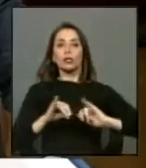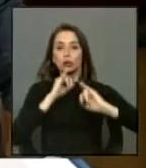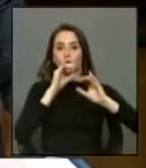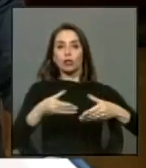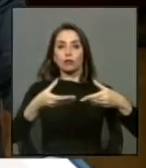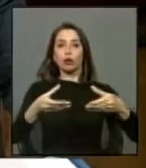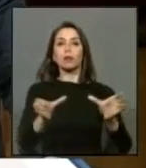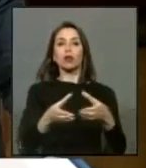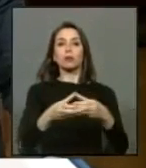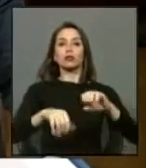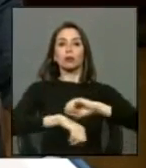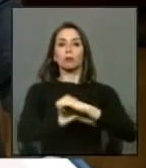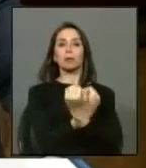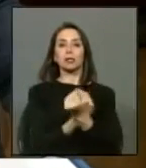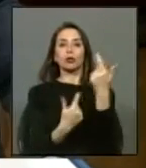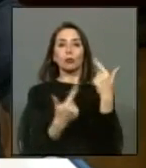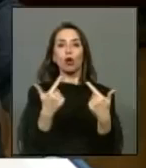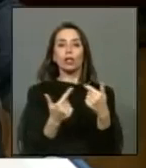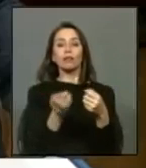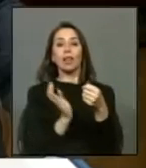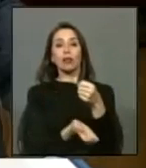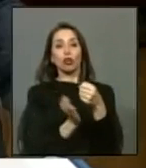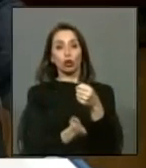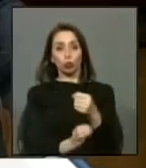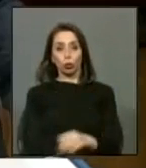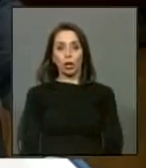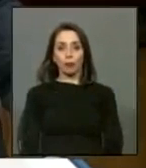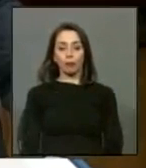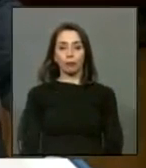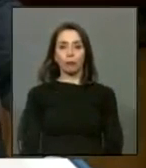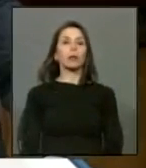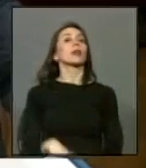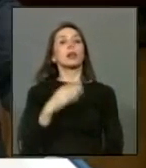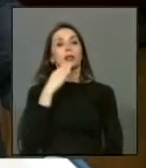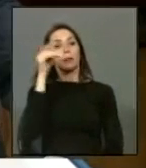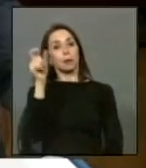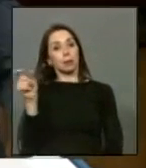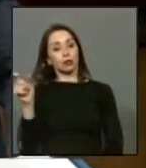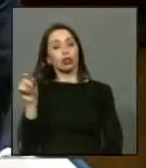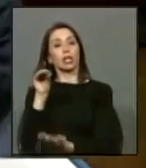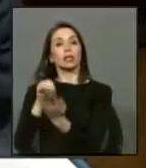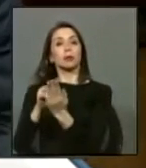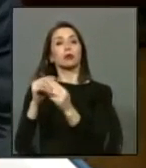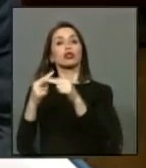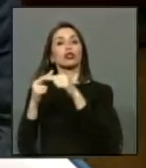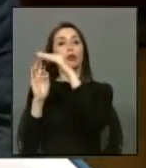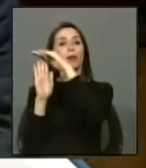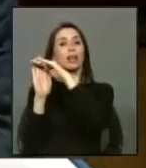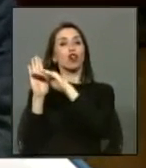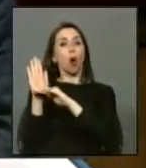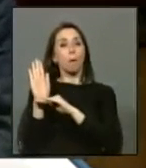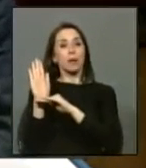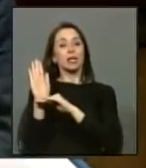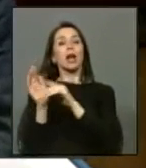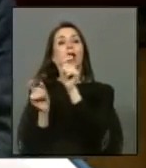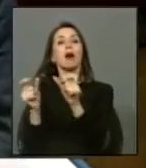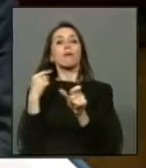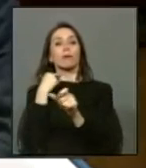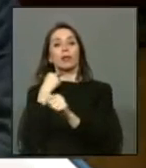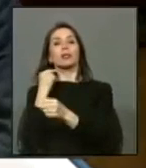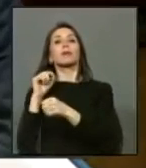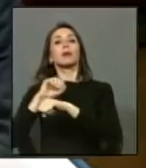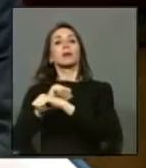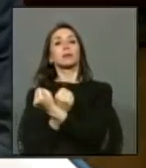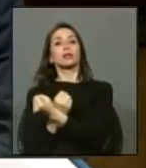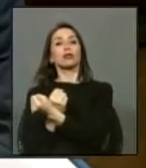prisión política y tortura y para los titulares incluidos en la nómina de víctimas de prisión política y